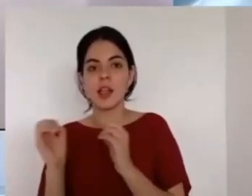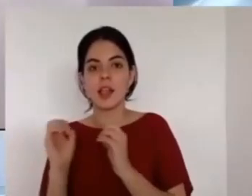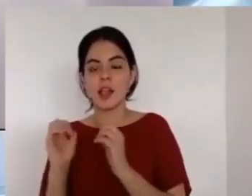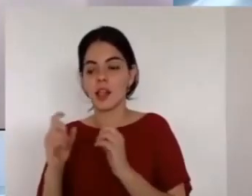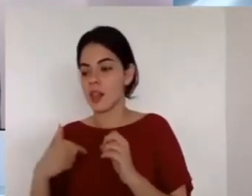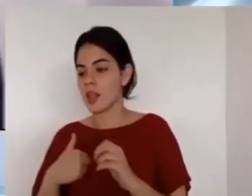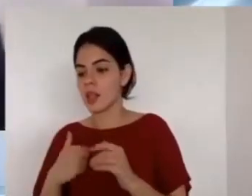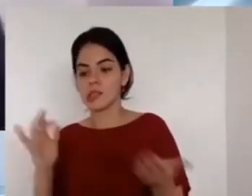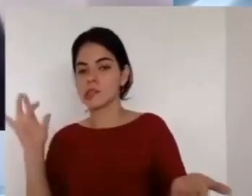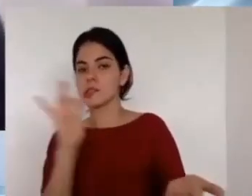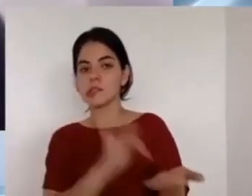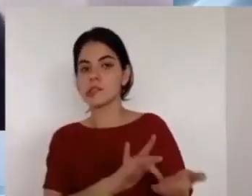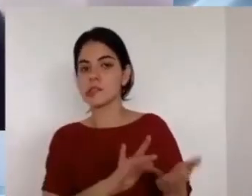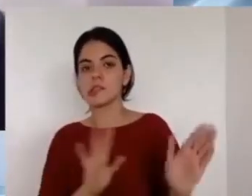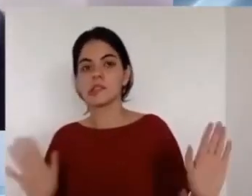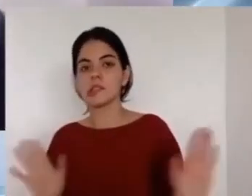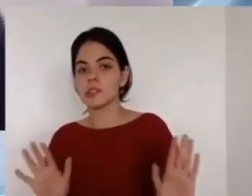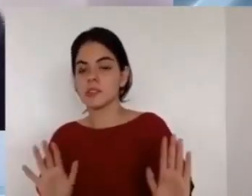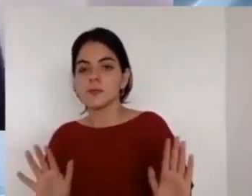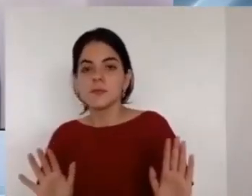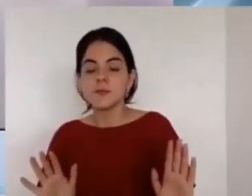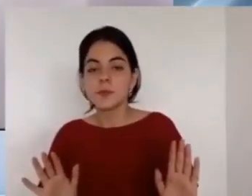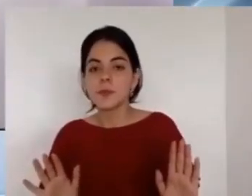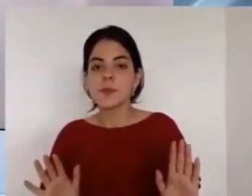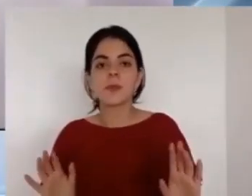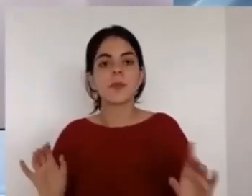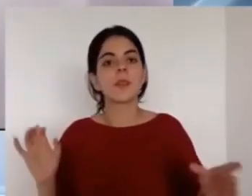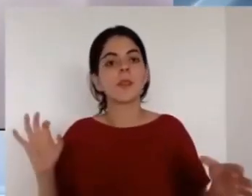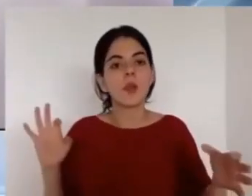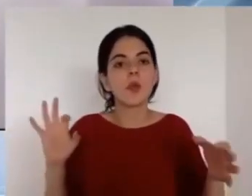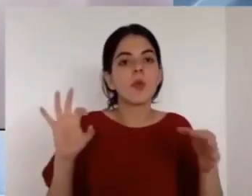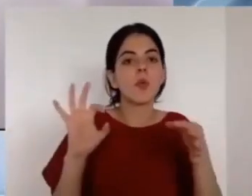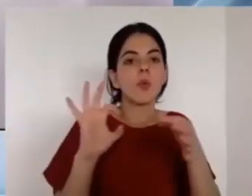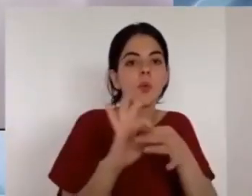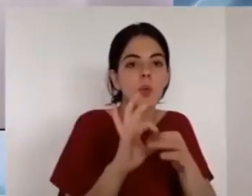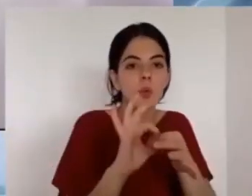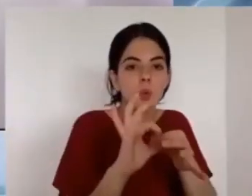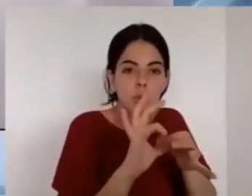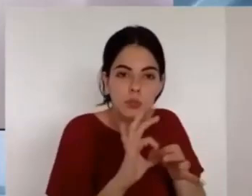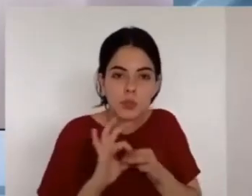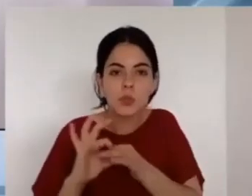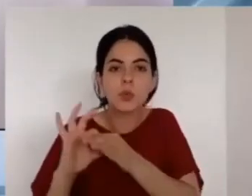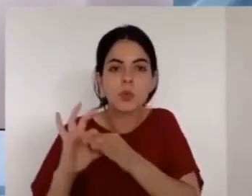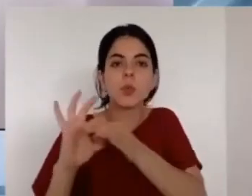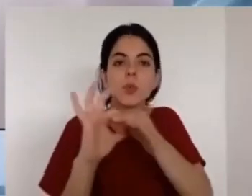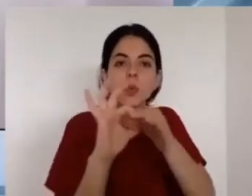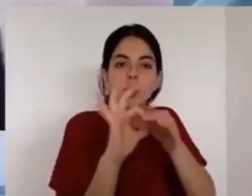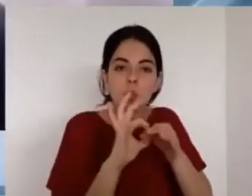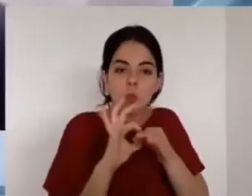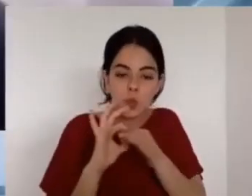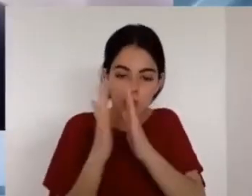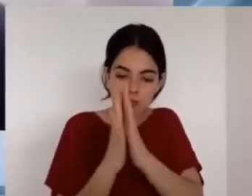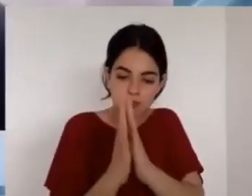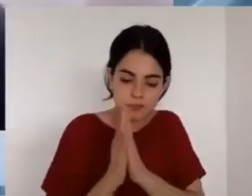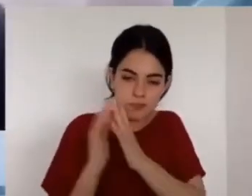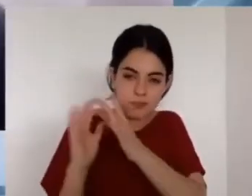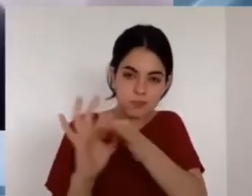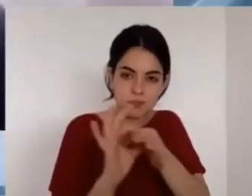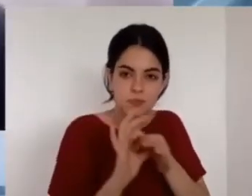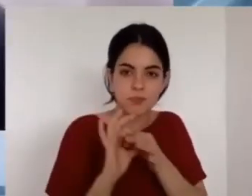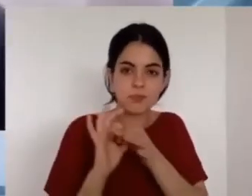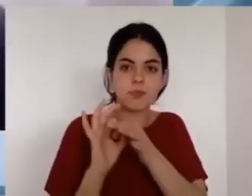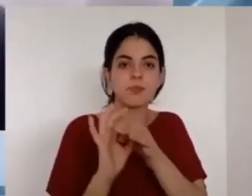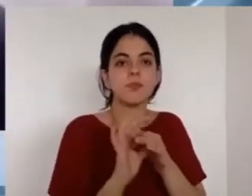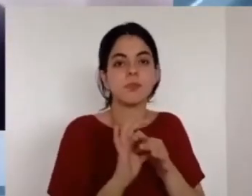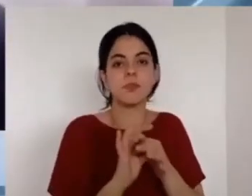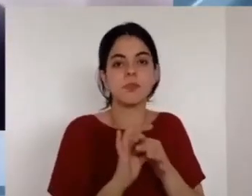igualmente viví con ella sabiamente hablando de las esposas dando honor a la mujer